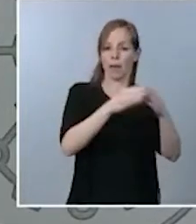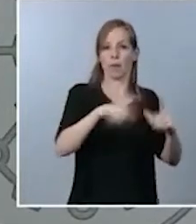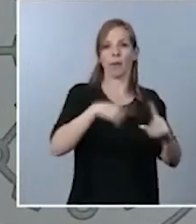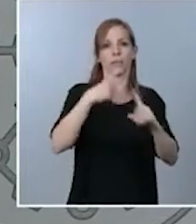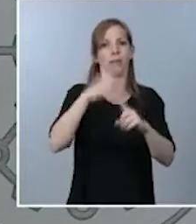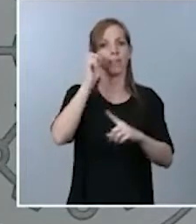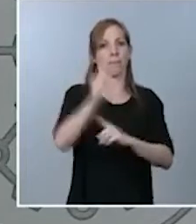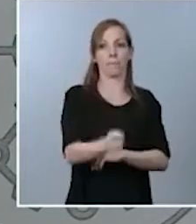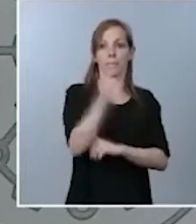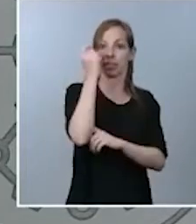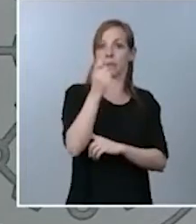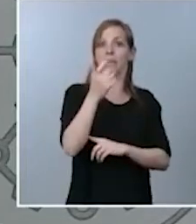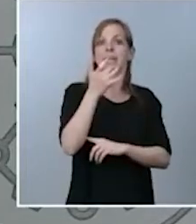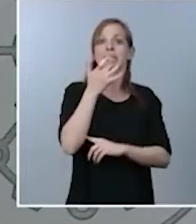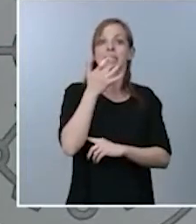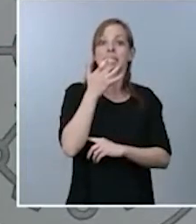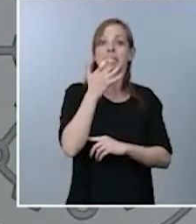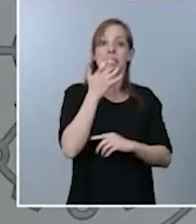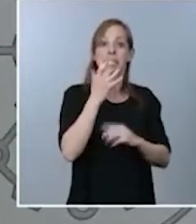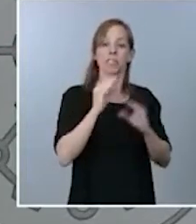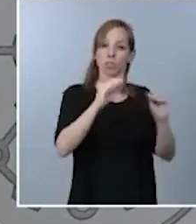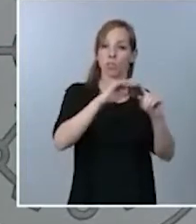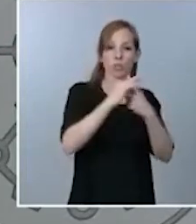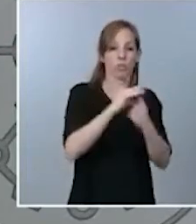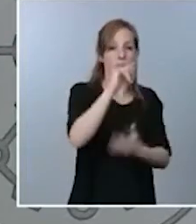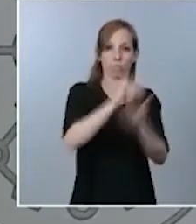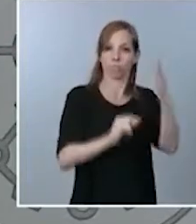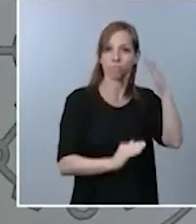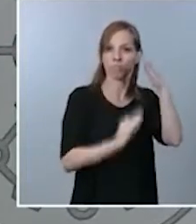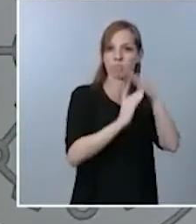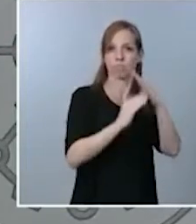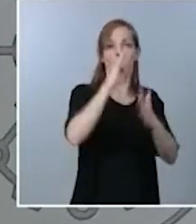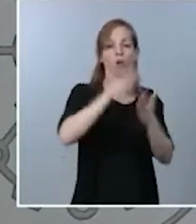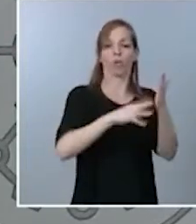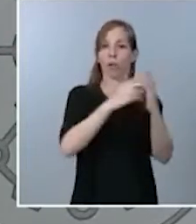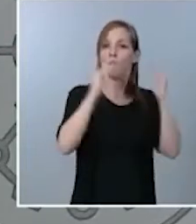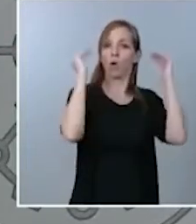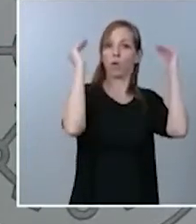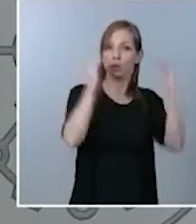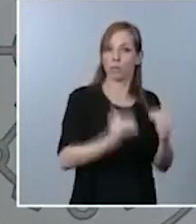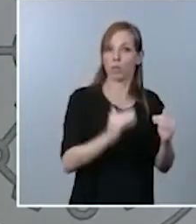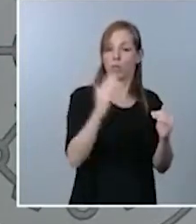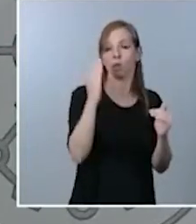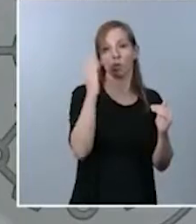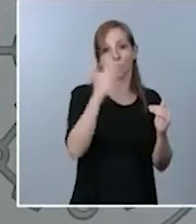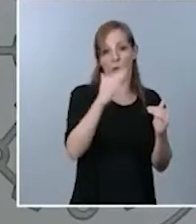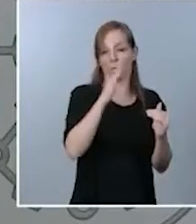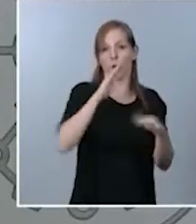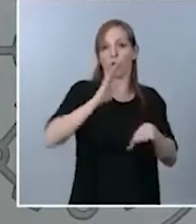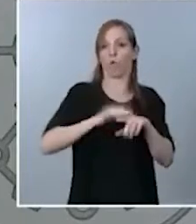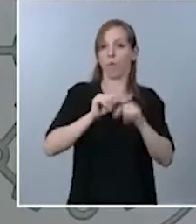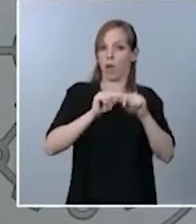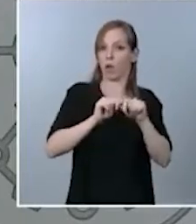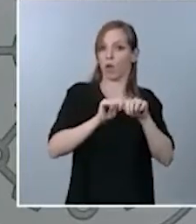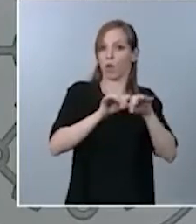procedimiento de suspensión de contratos o de reducción de jornada como consecuencia de la COVID-19.